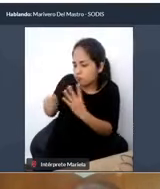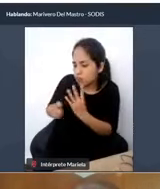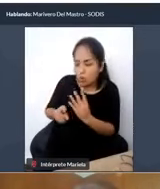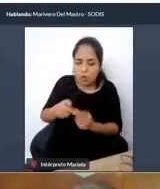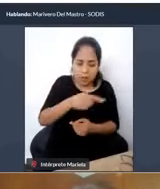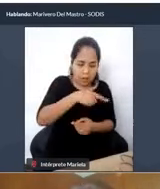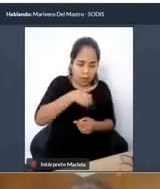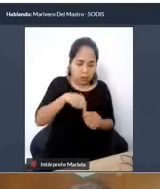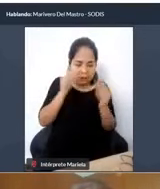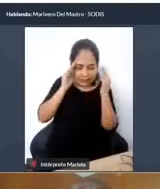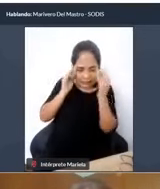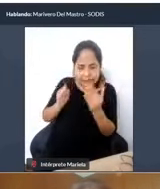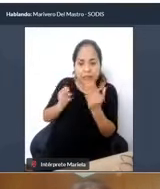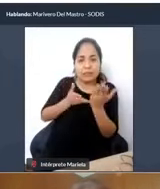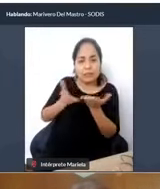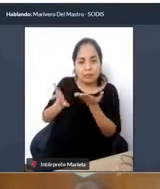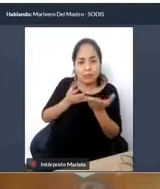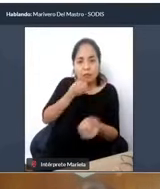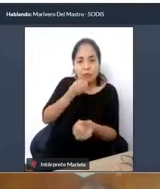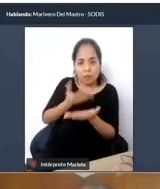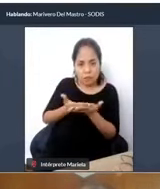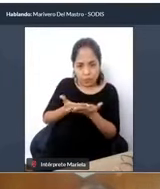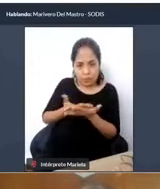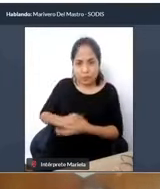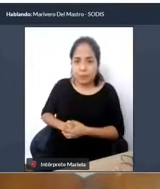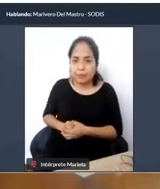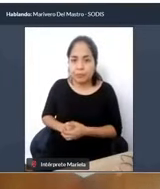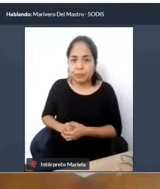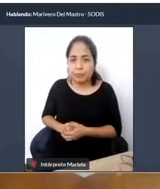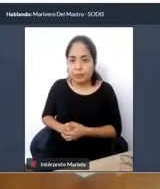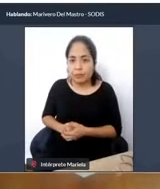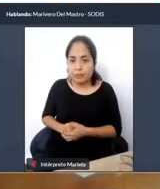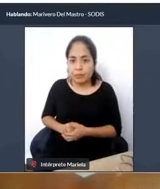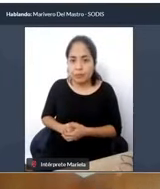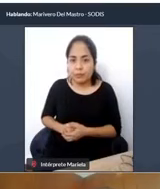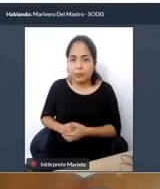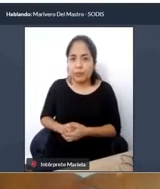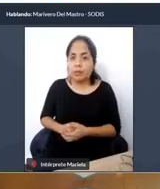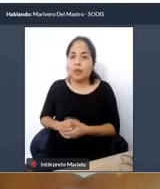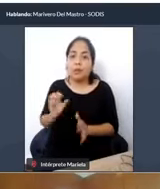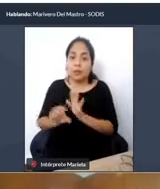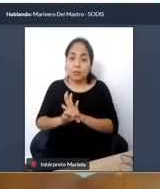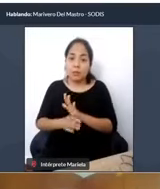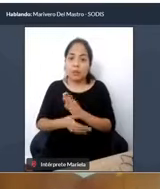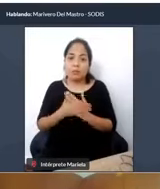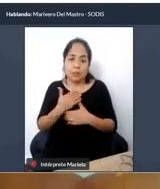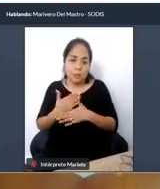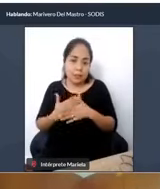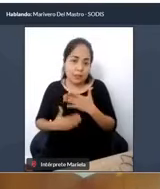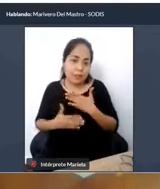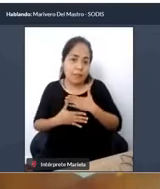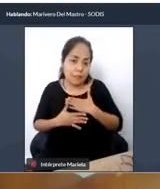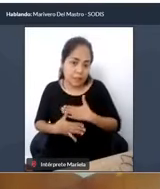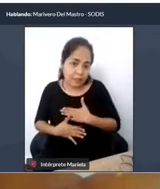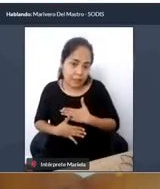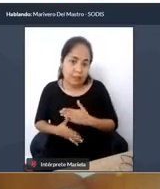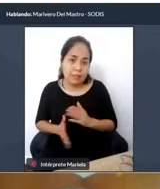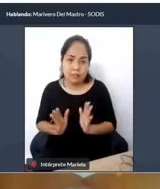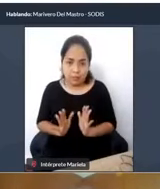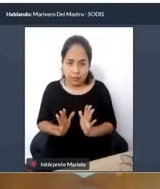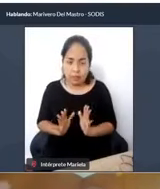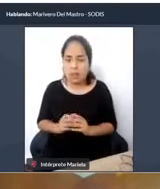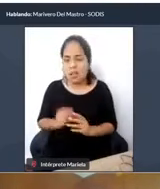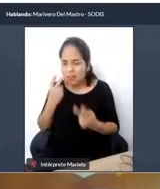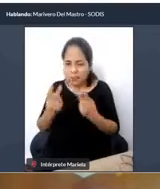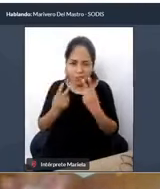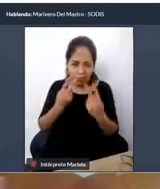necesidades. Hablamos, por ejemplo, de discapacidad física que suele ser la discapacidad más visible